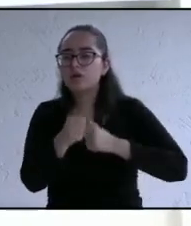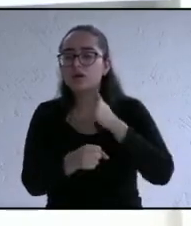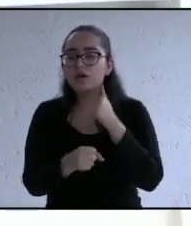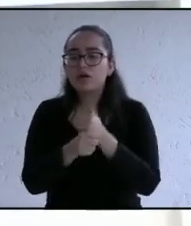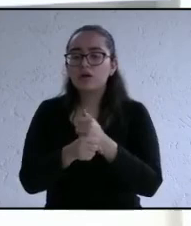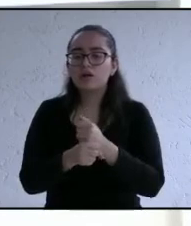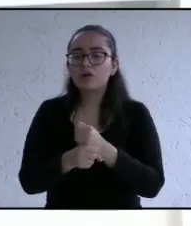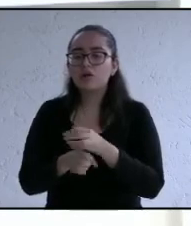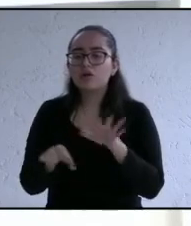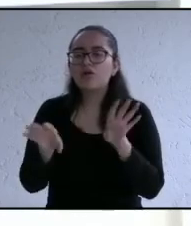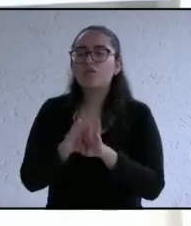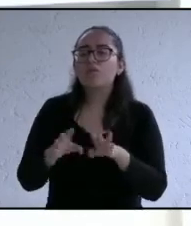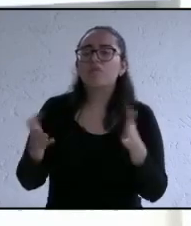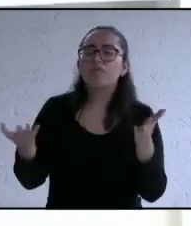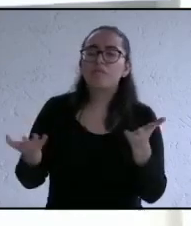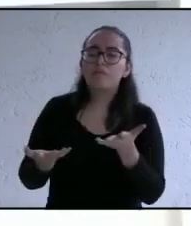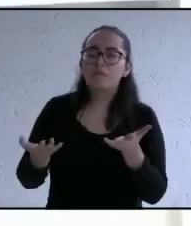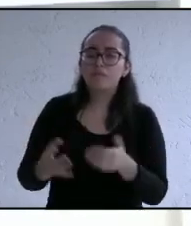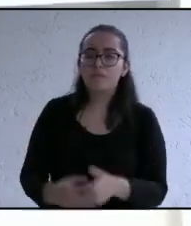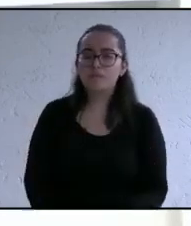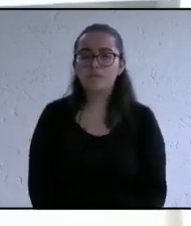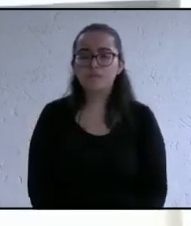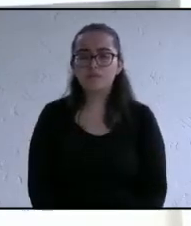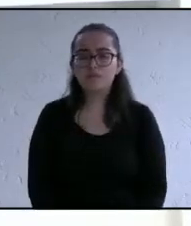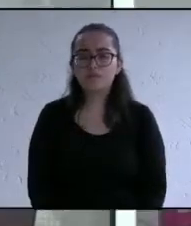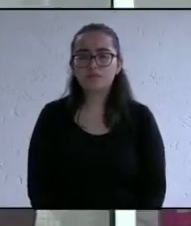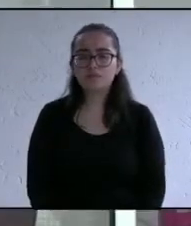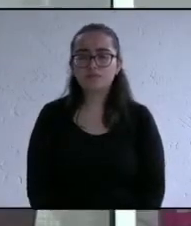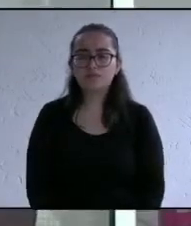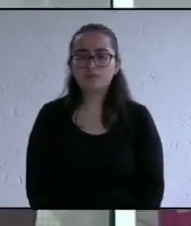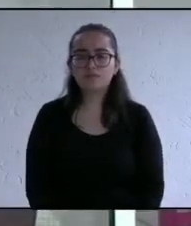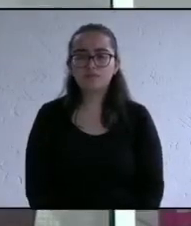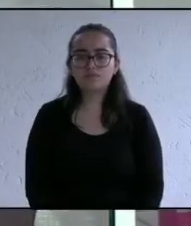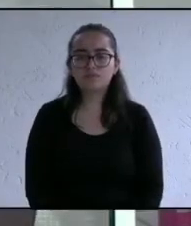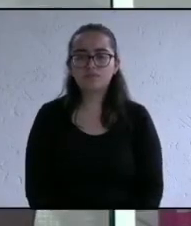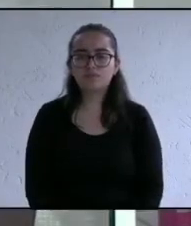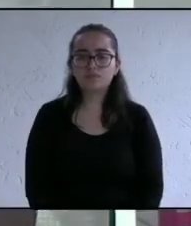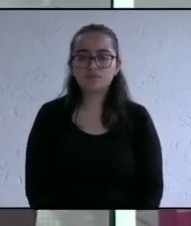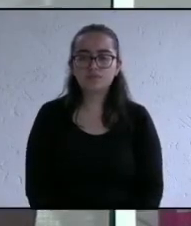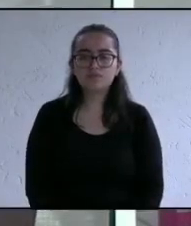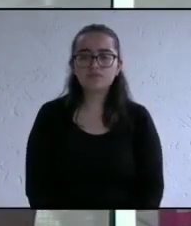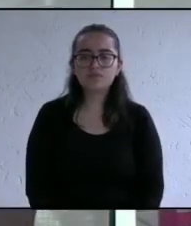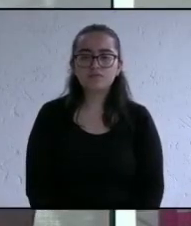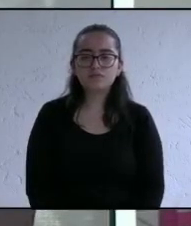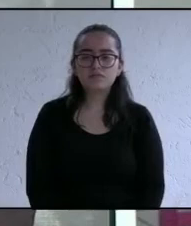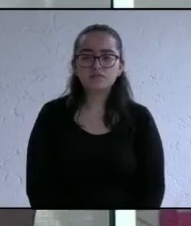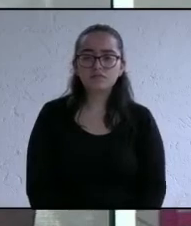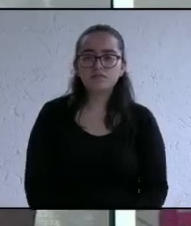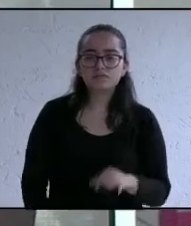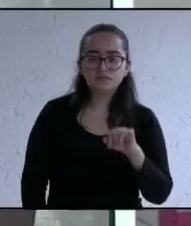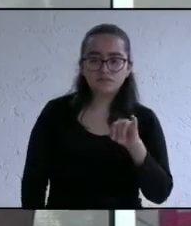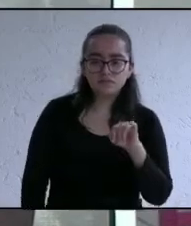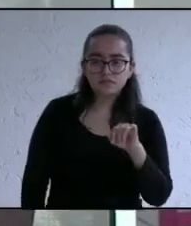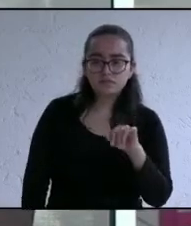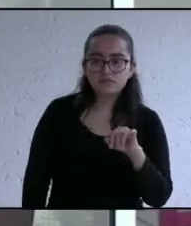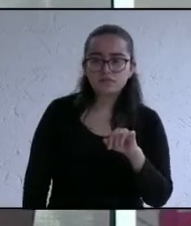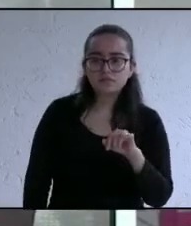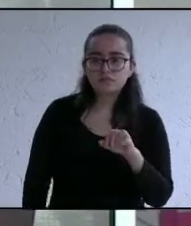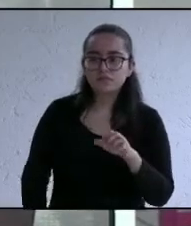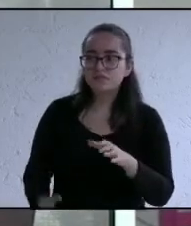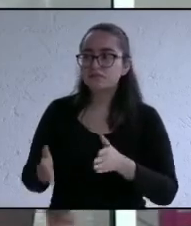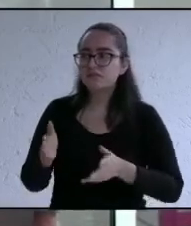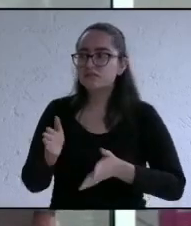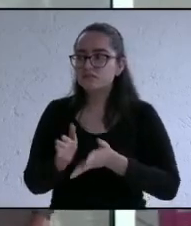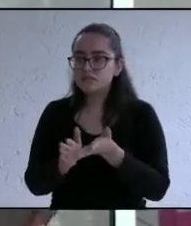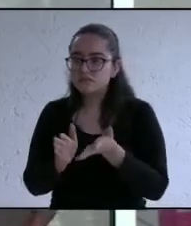gestiones piensa realizar para cumplirlos adelante candidata y hablé creo que muy claro hablamos de la obra pública que